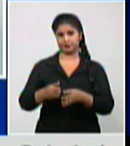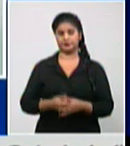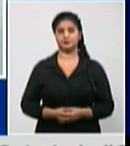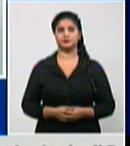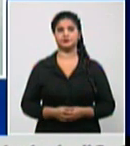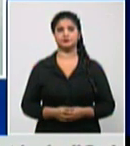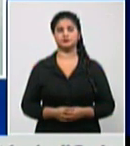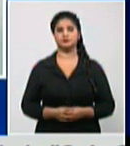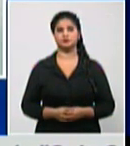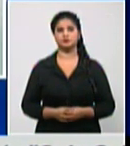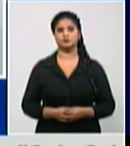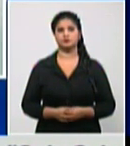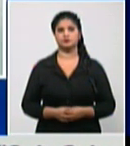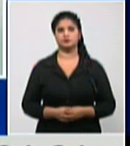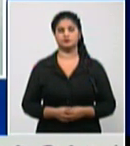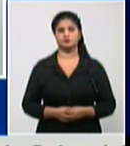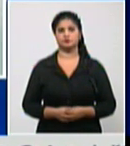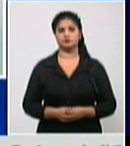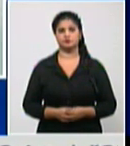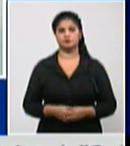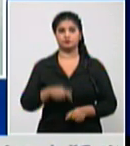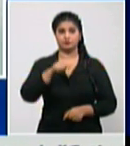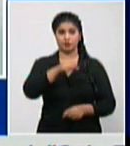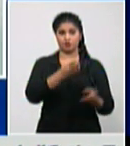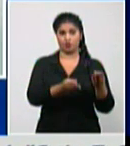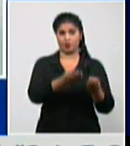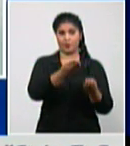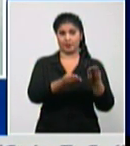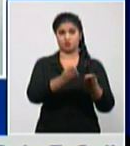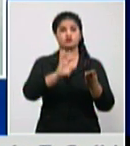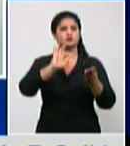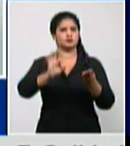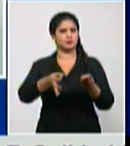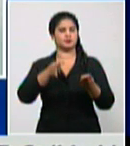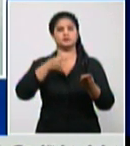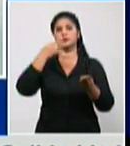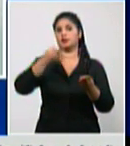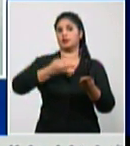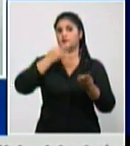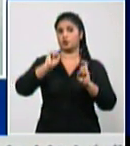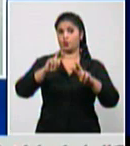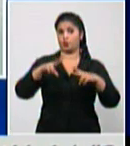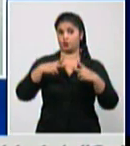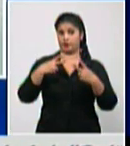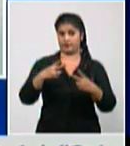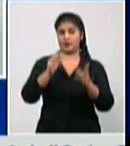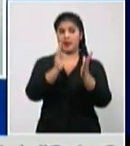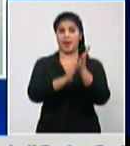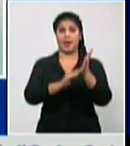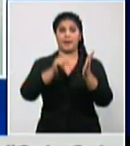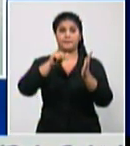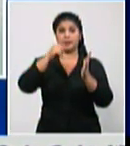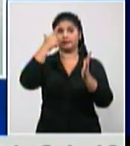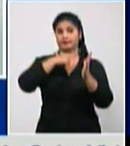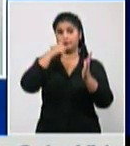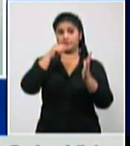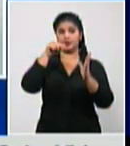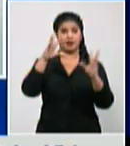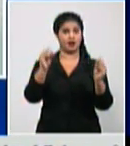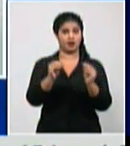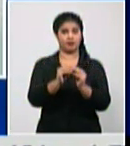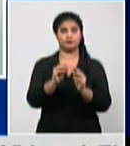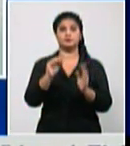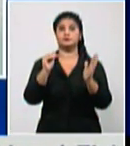es una letalidad en comparación siempre menciono la de abril cuando tuvimos 1.324